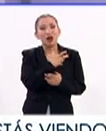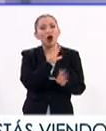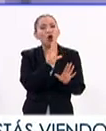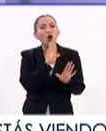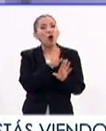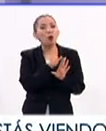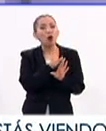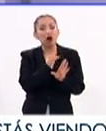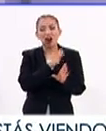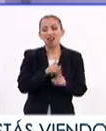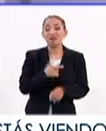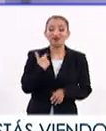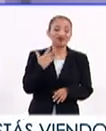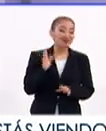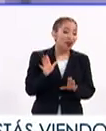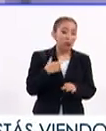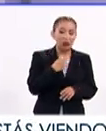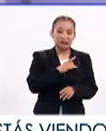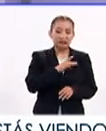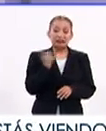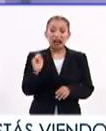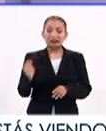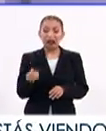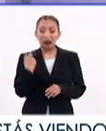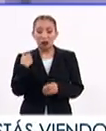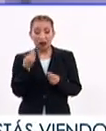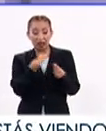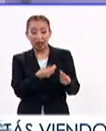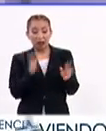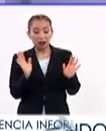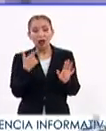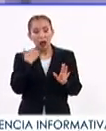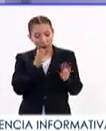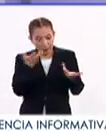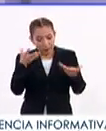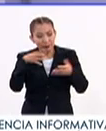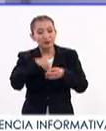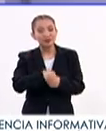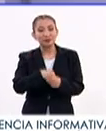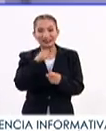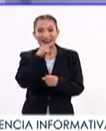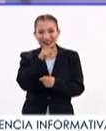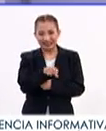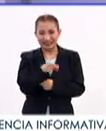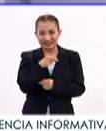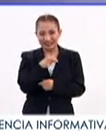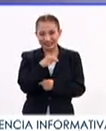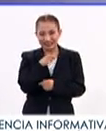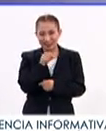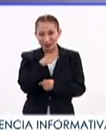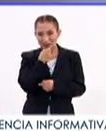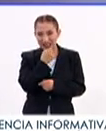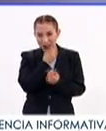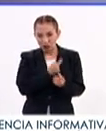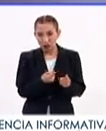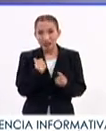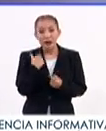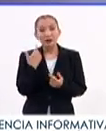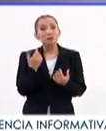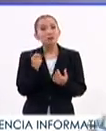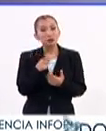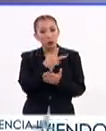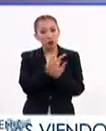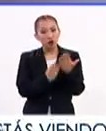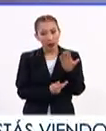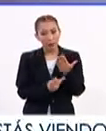tal vez no solo un rechazo, sino tal vez un miedo a la tecnología, logramos integrarlos con los pequeños. Entonces, así como este tipo de